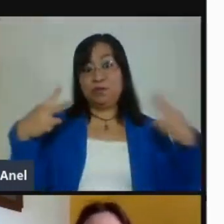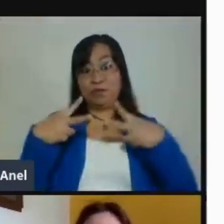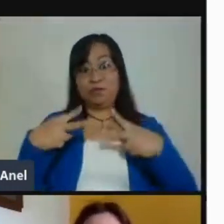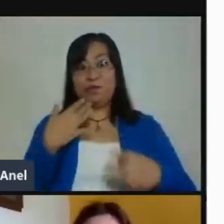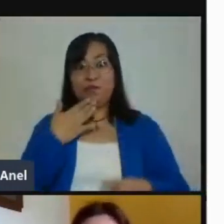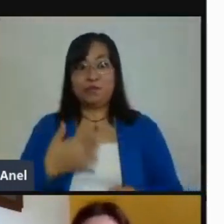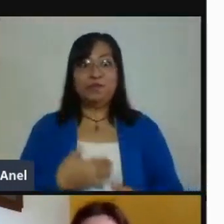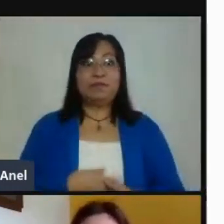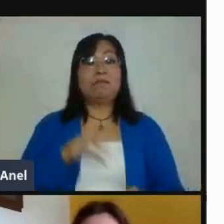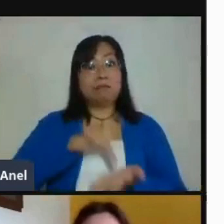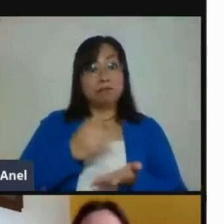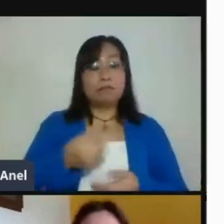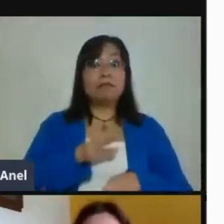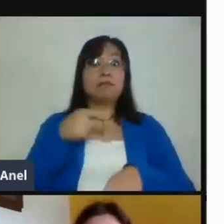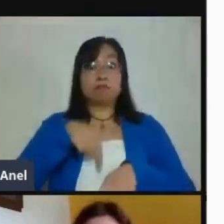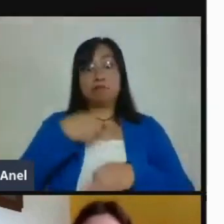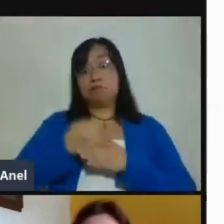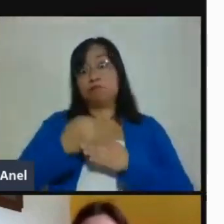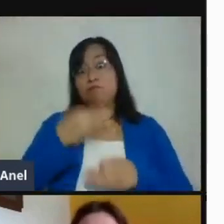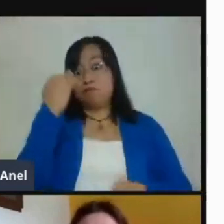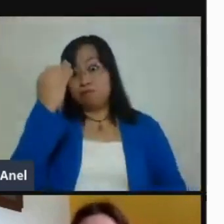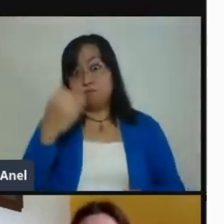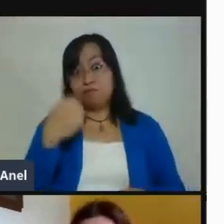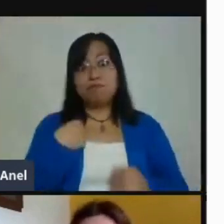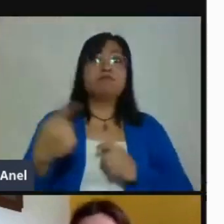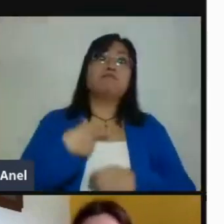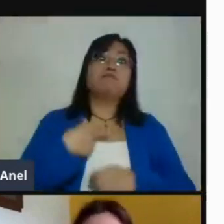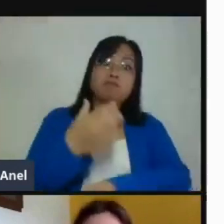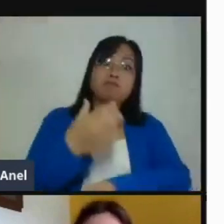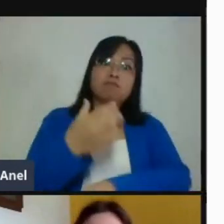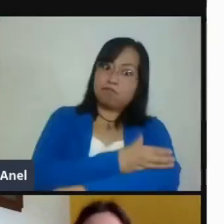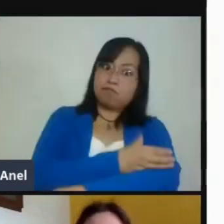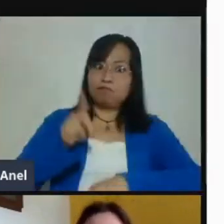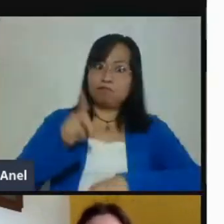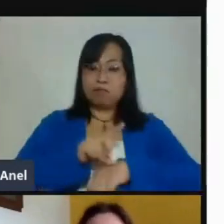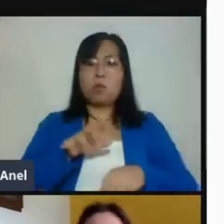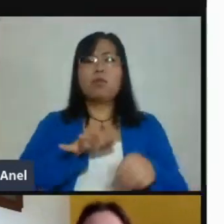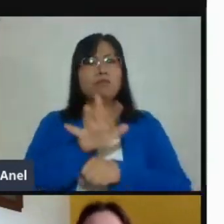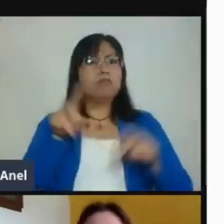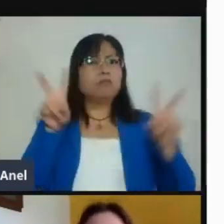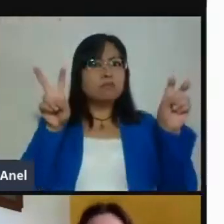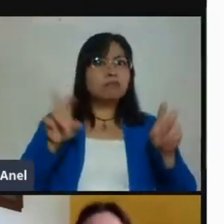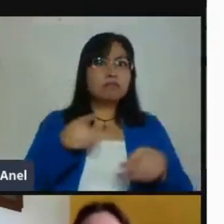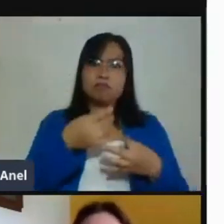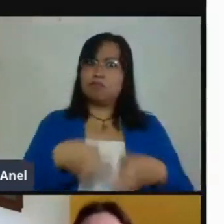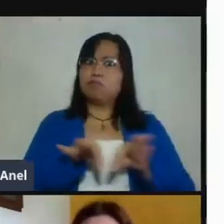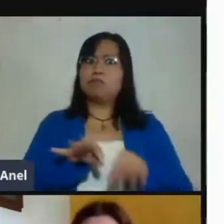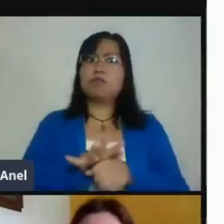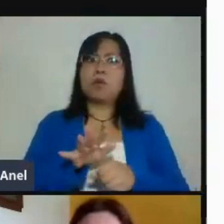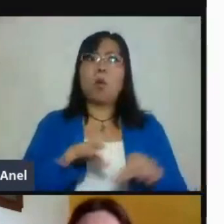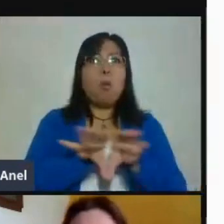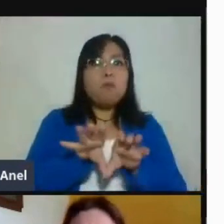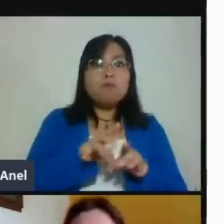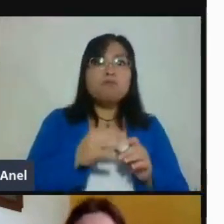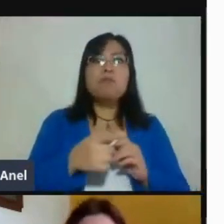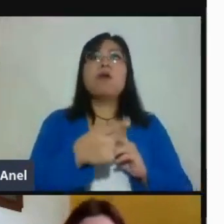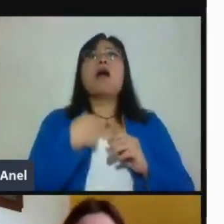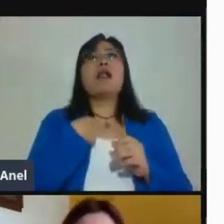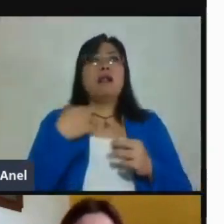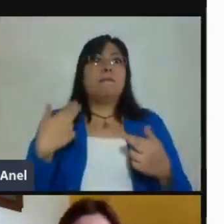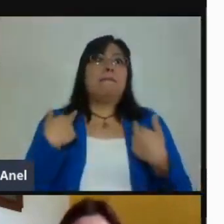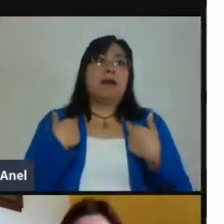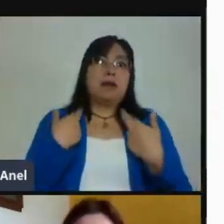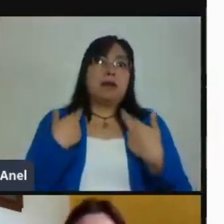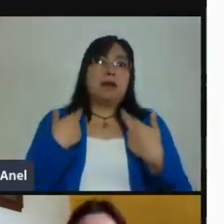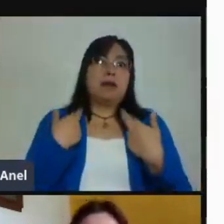agradecemos mucho su tiempo y estamos muy emocionados en presentar el tema de hoy, que es cómo involucrar a los padres de familia en el